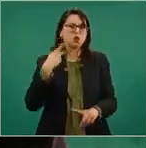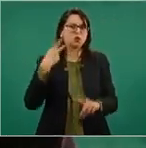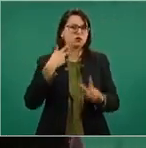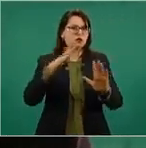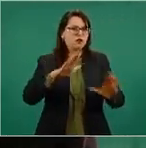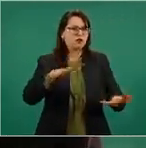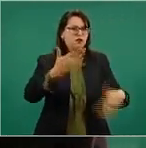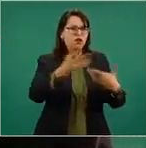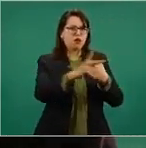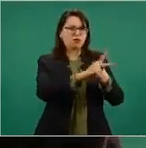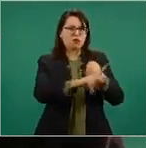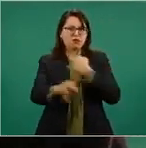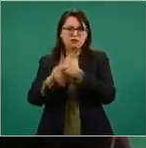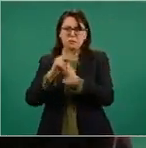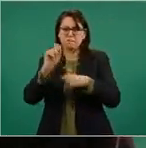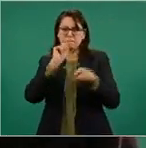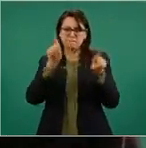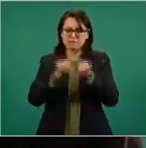política interna,